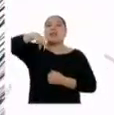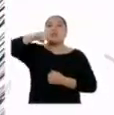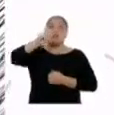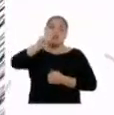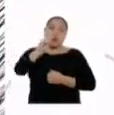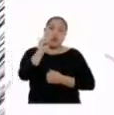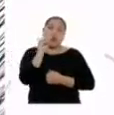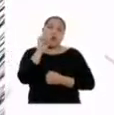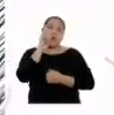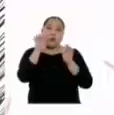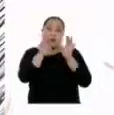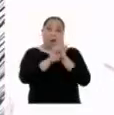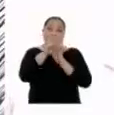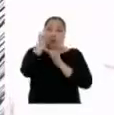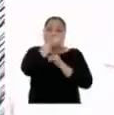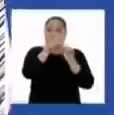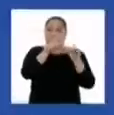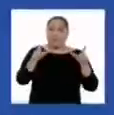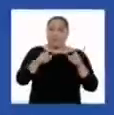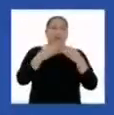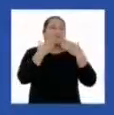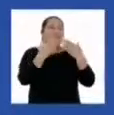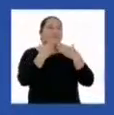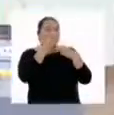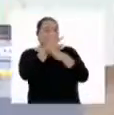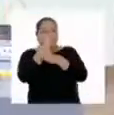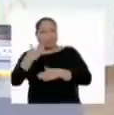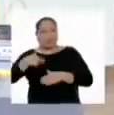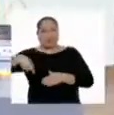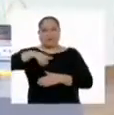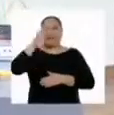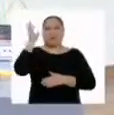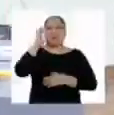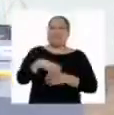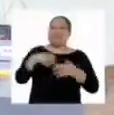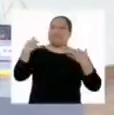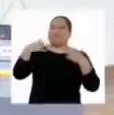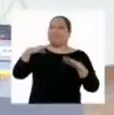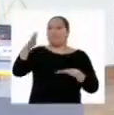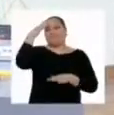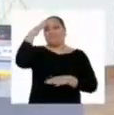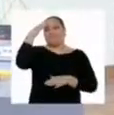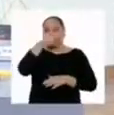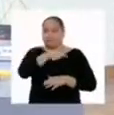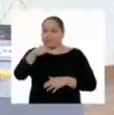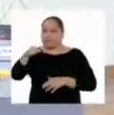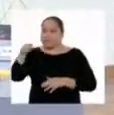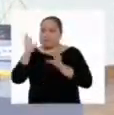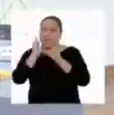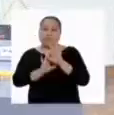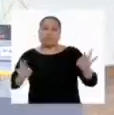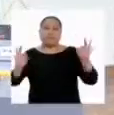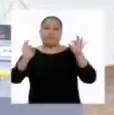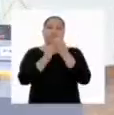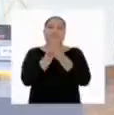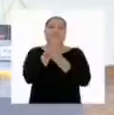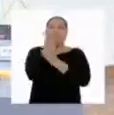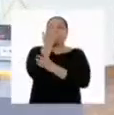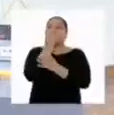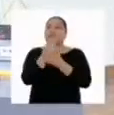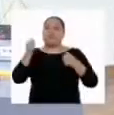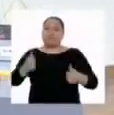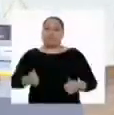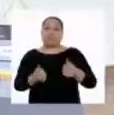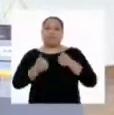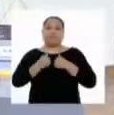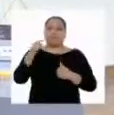por compartir con nosotros. ¡Nos vemos! Ahora ya sabemos lo importante que son las plantas para la vida